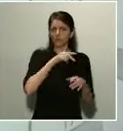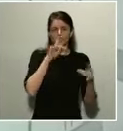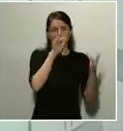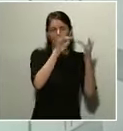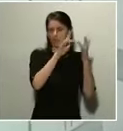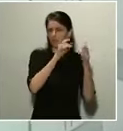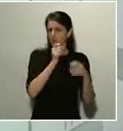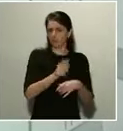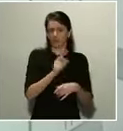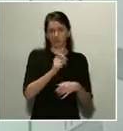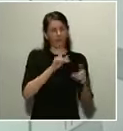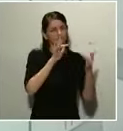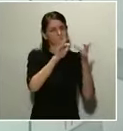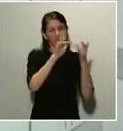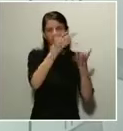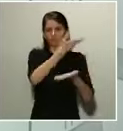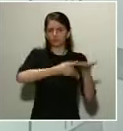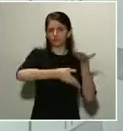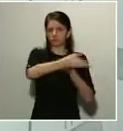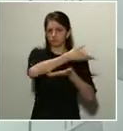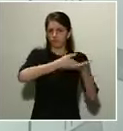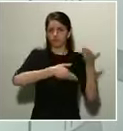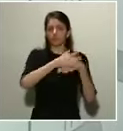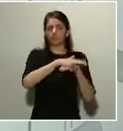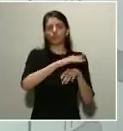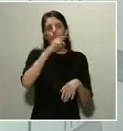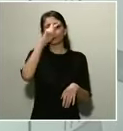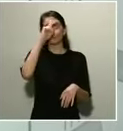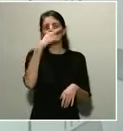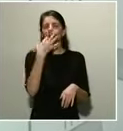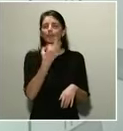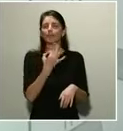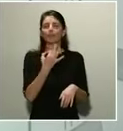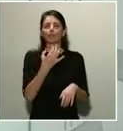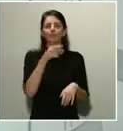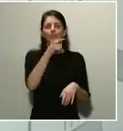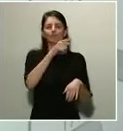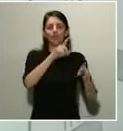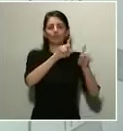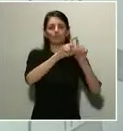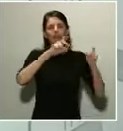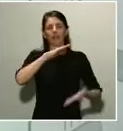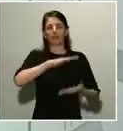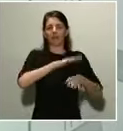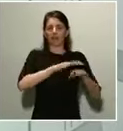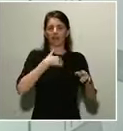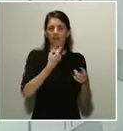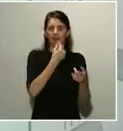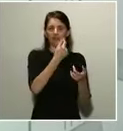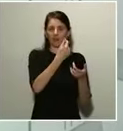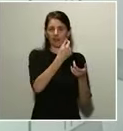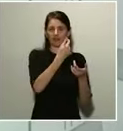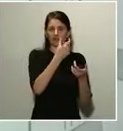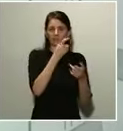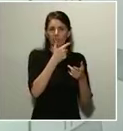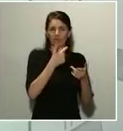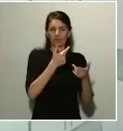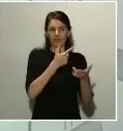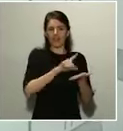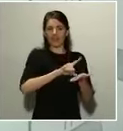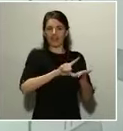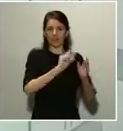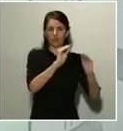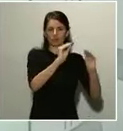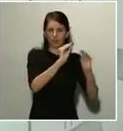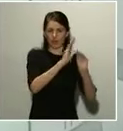Nos preocupa su capacidad, sobre todo de liquidez, para este tiempo. Para este tiempo es algo común el